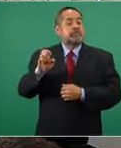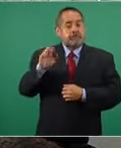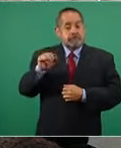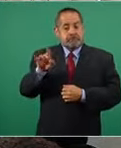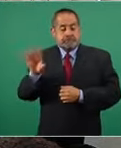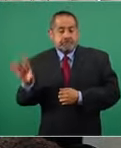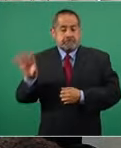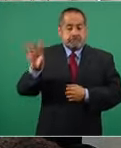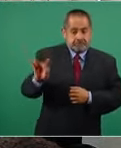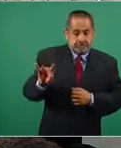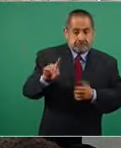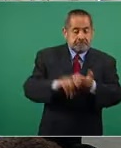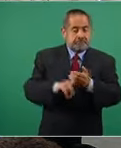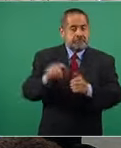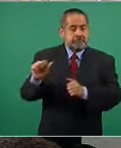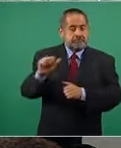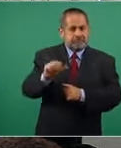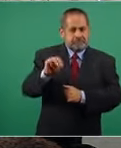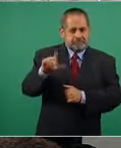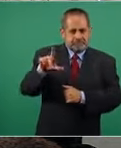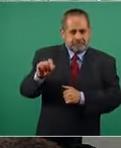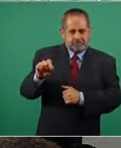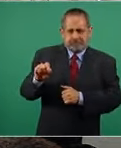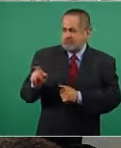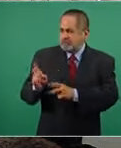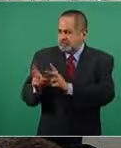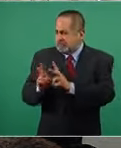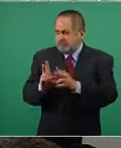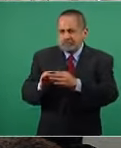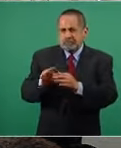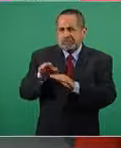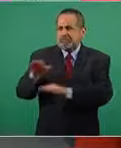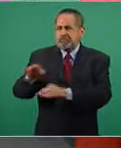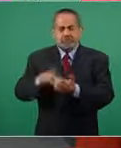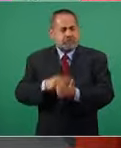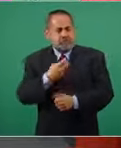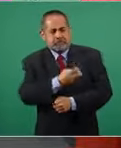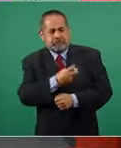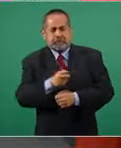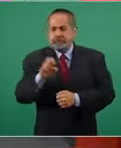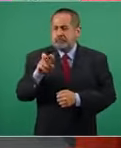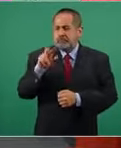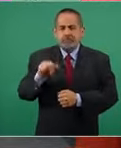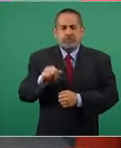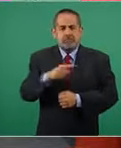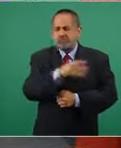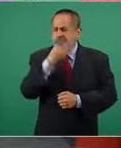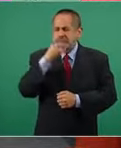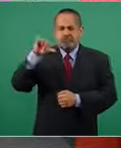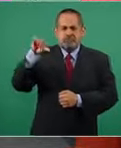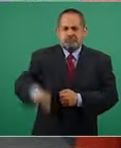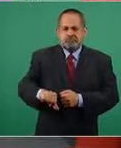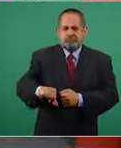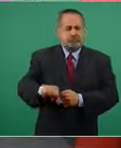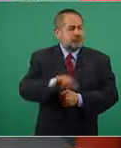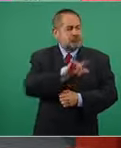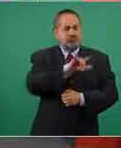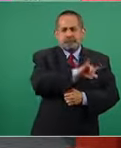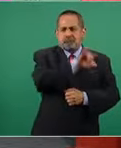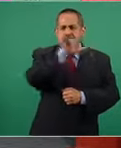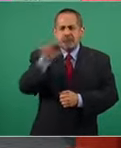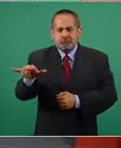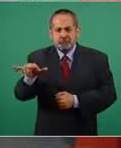problema al presidente e inmediatamente dispusieron de un avión que rescatara